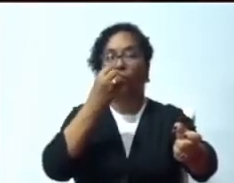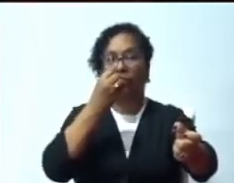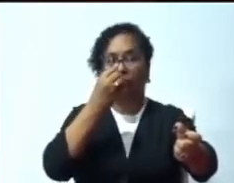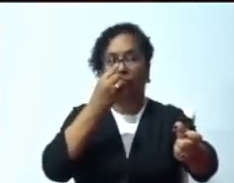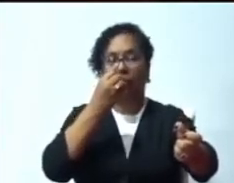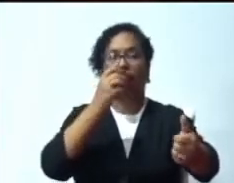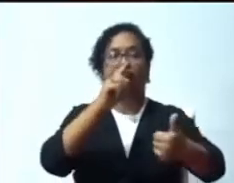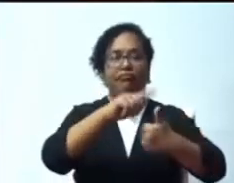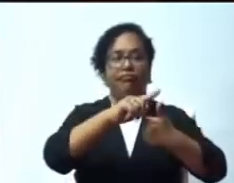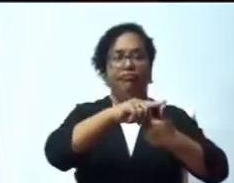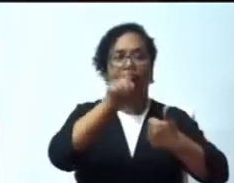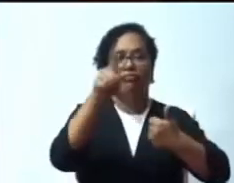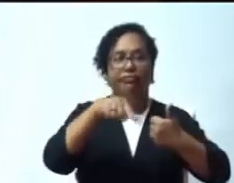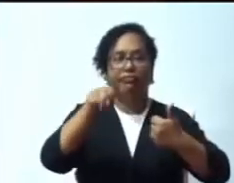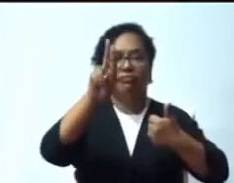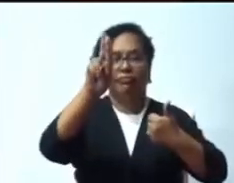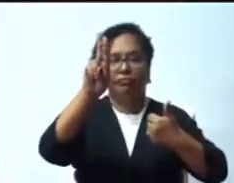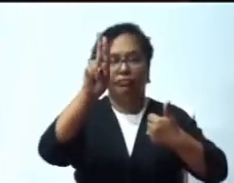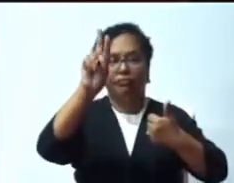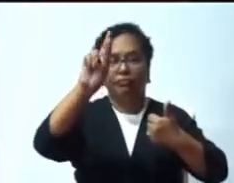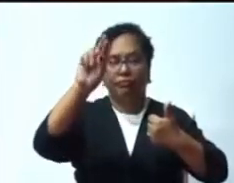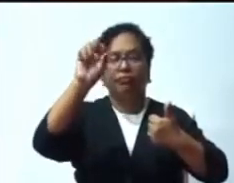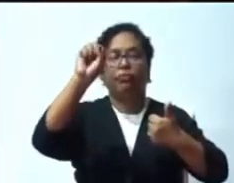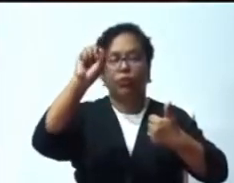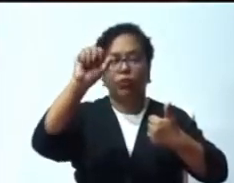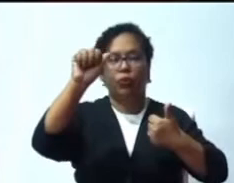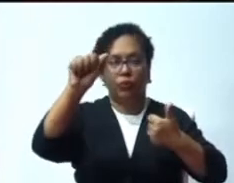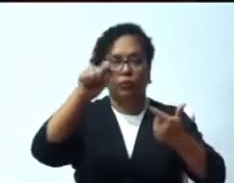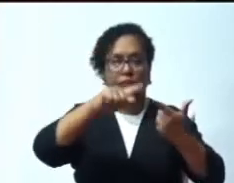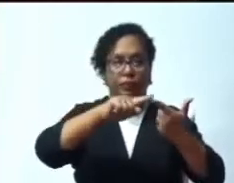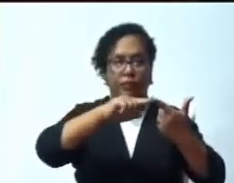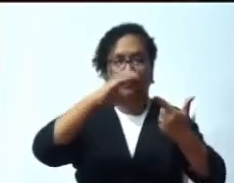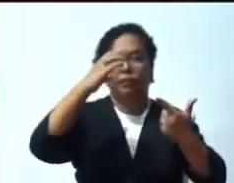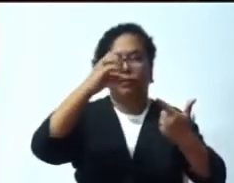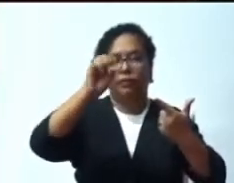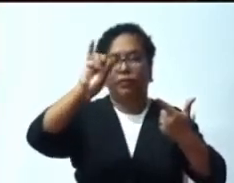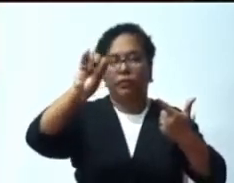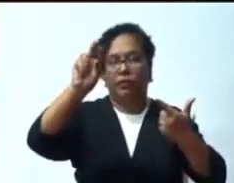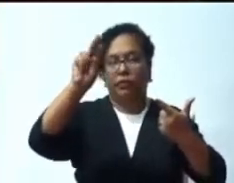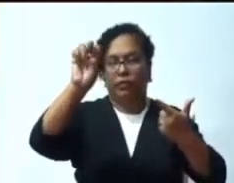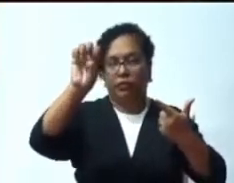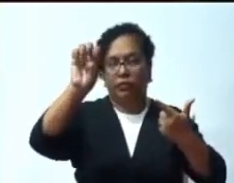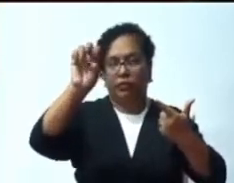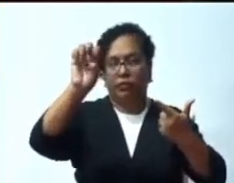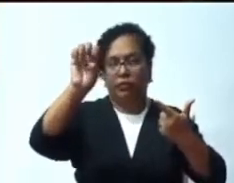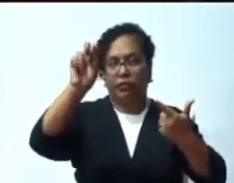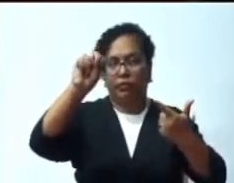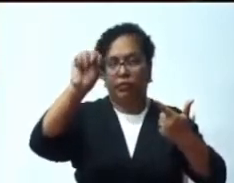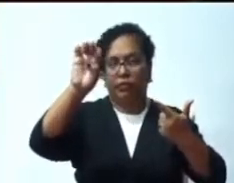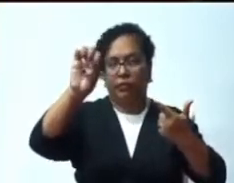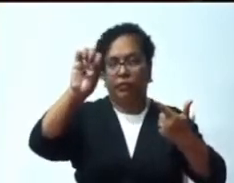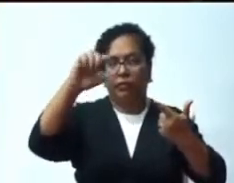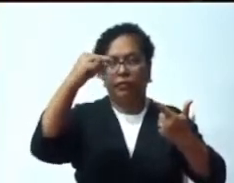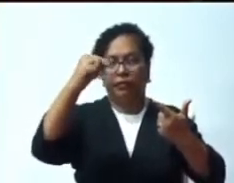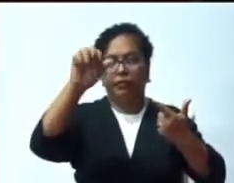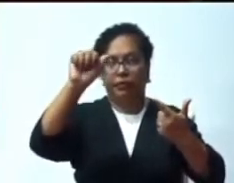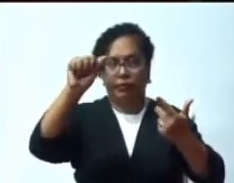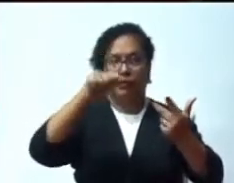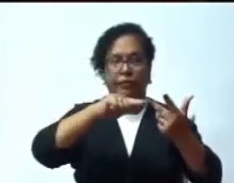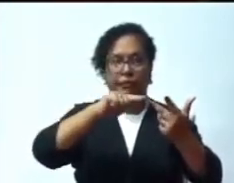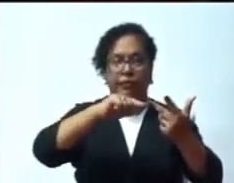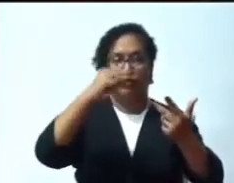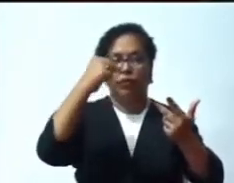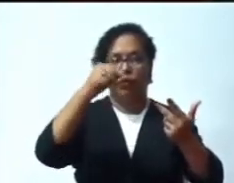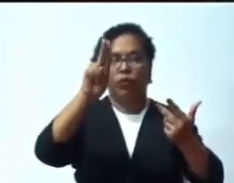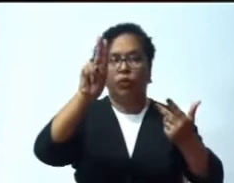que pasaban desde el distrito nacional al municipio Santo Santo Domingo Este, todos los viernes con